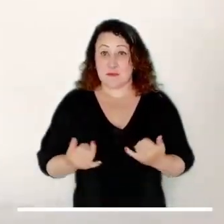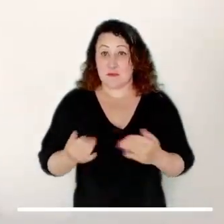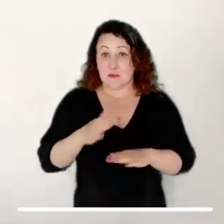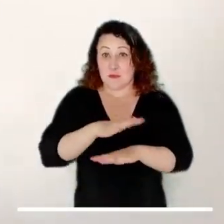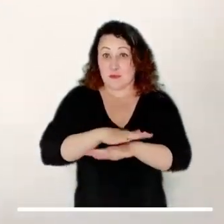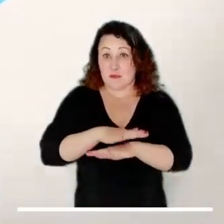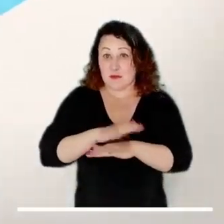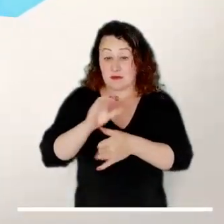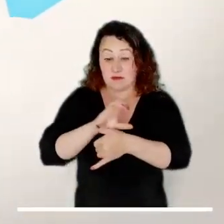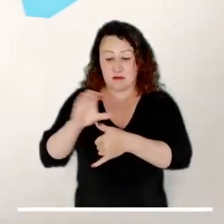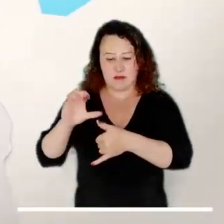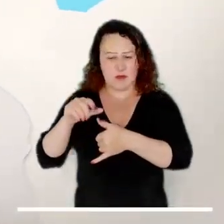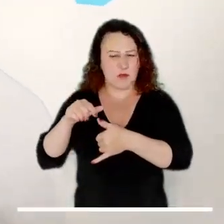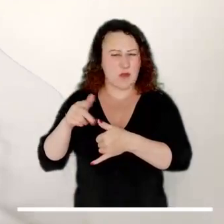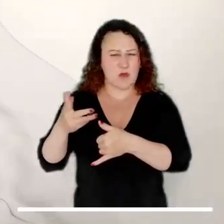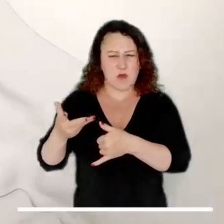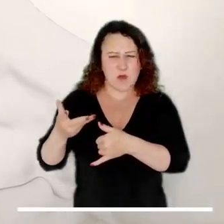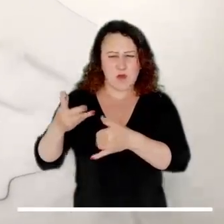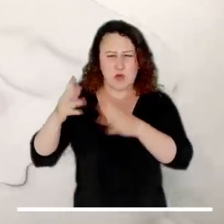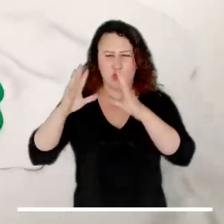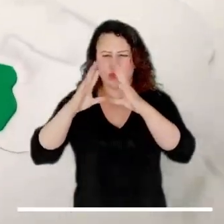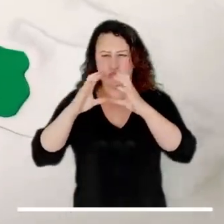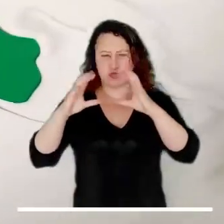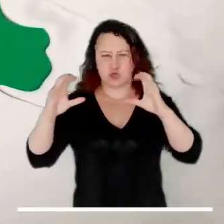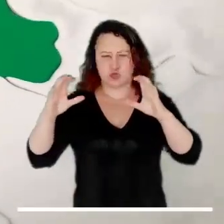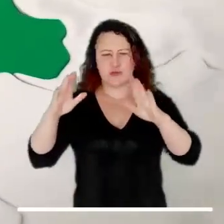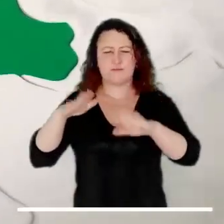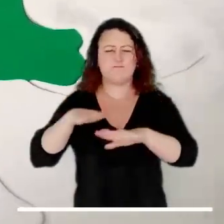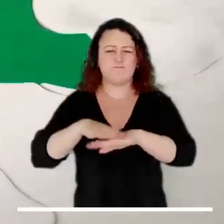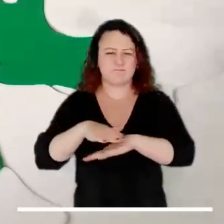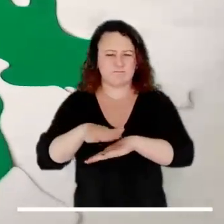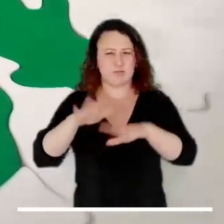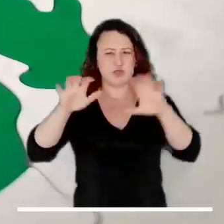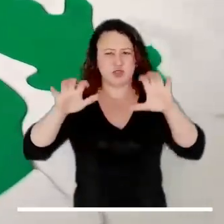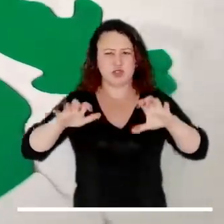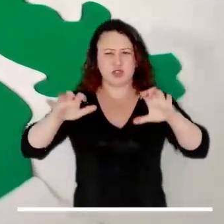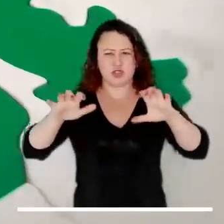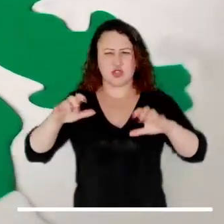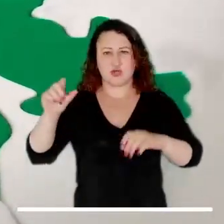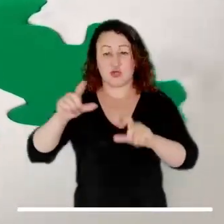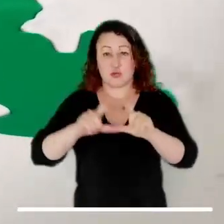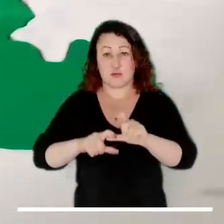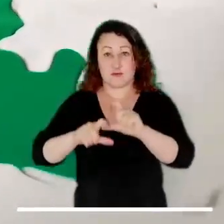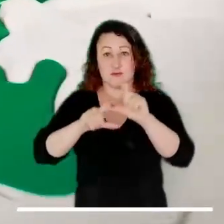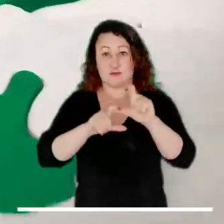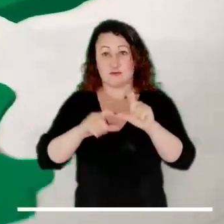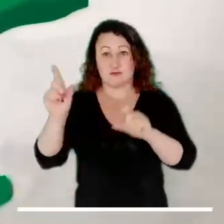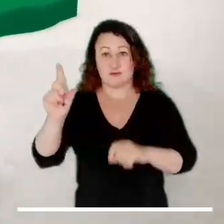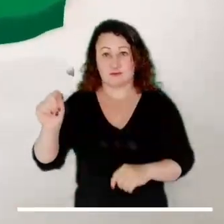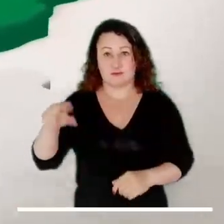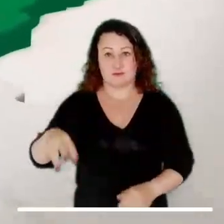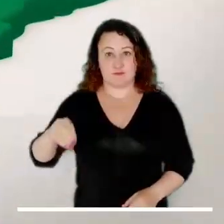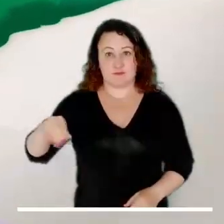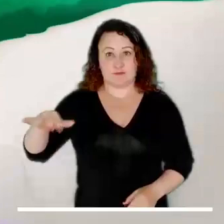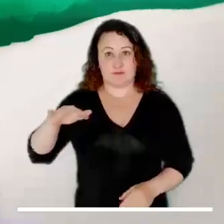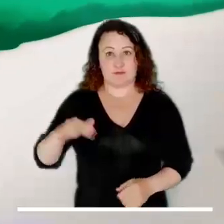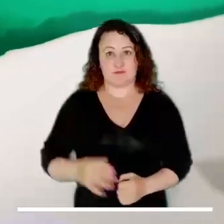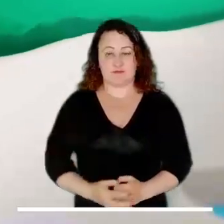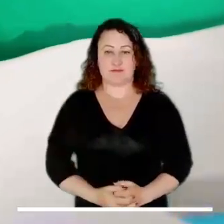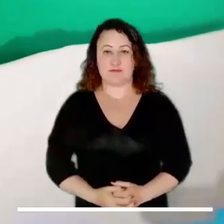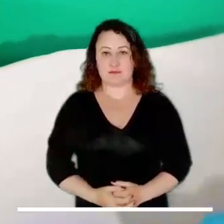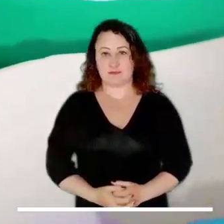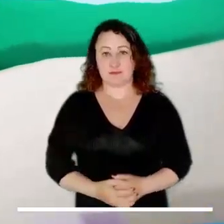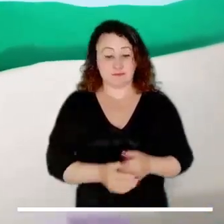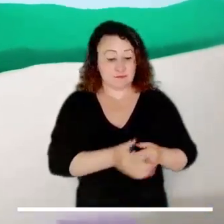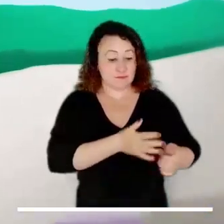Cae la tarde en la región Caribe, acompañada de nubes que no permiten descartar lluvias en La Guajira, Cesar y Magdalena.